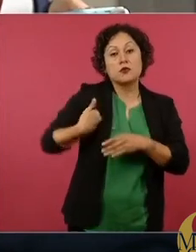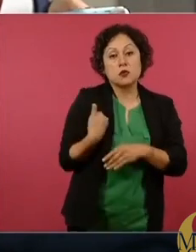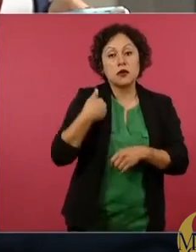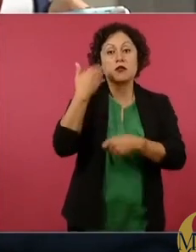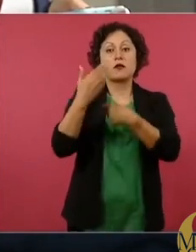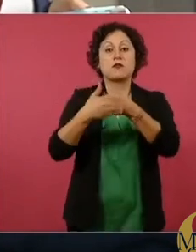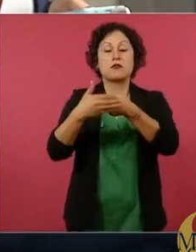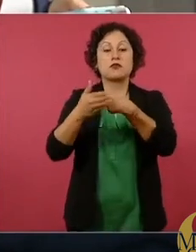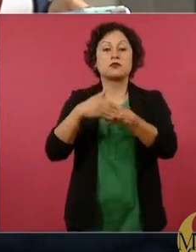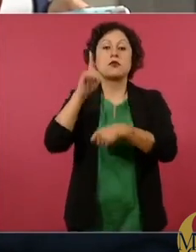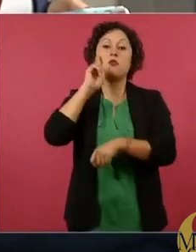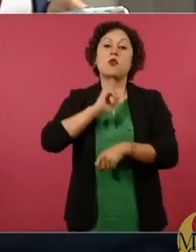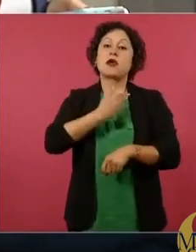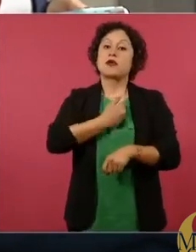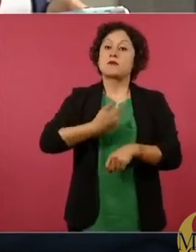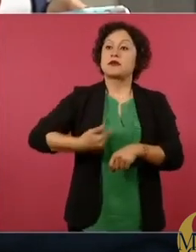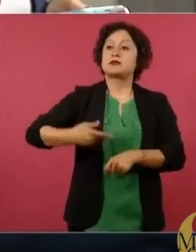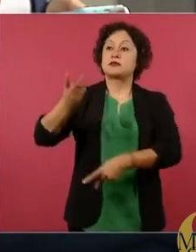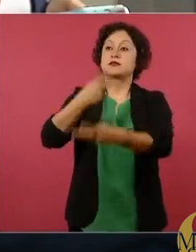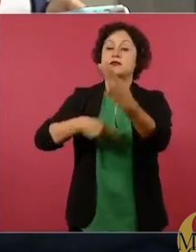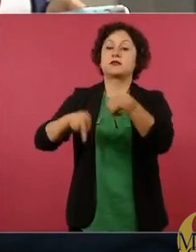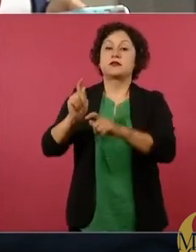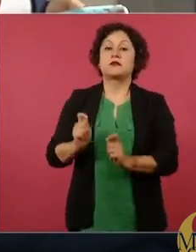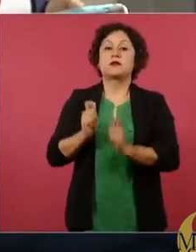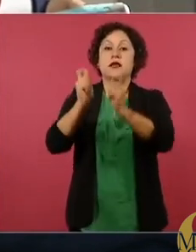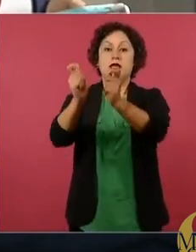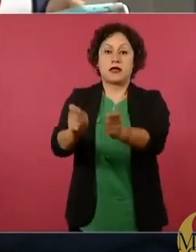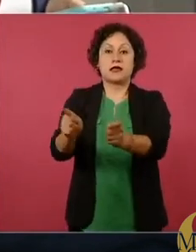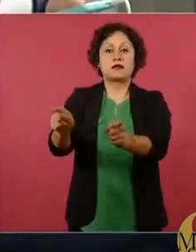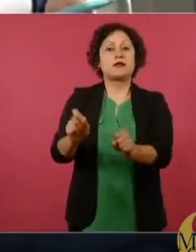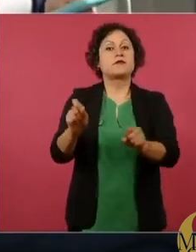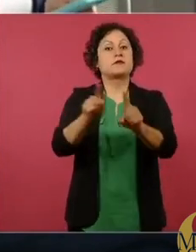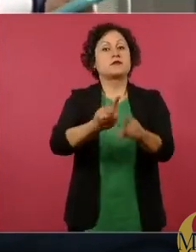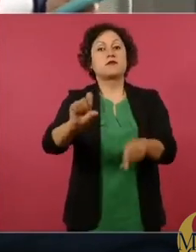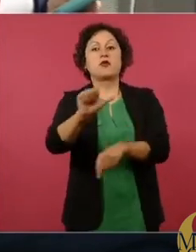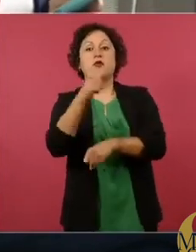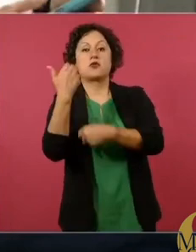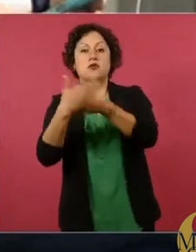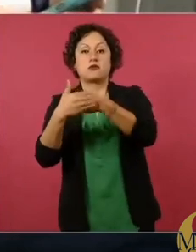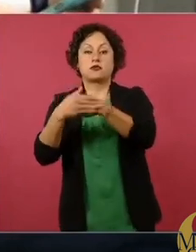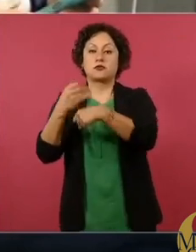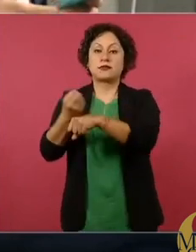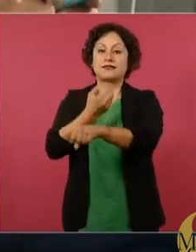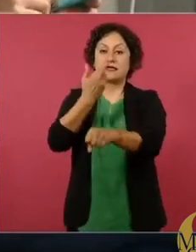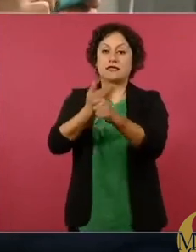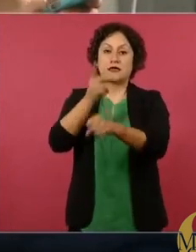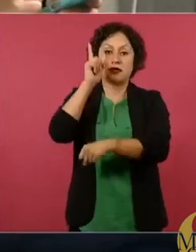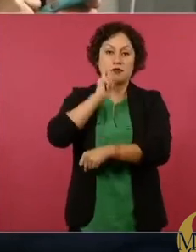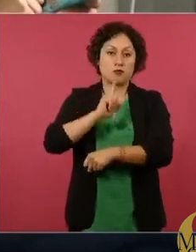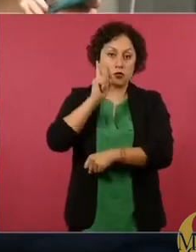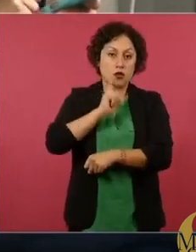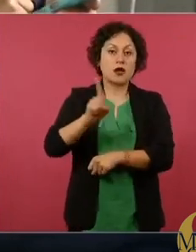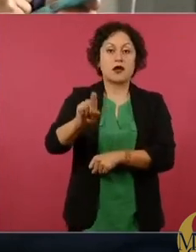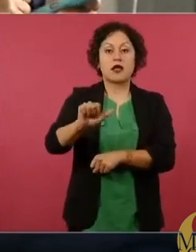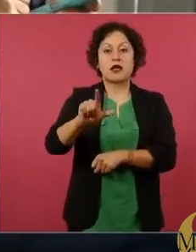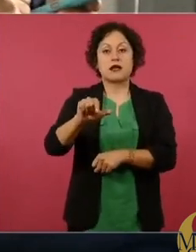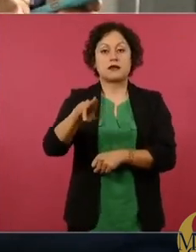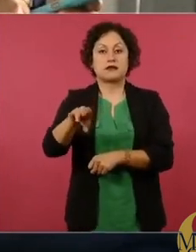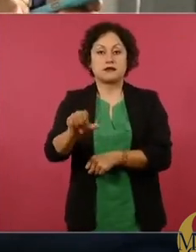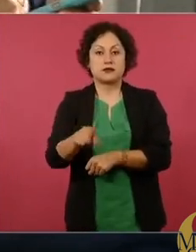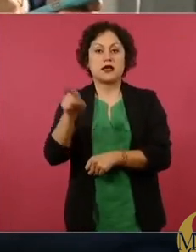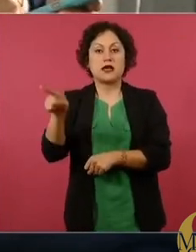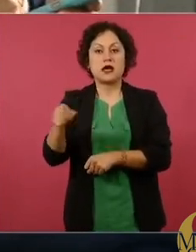Sheinbaum y a la próxima secretaria de Medio Ambiente y Recursos Naturales, Alicia Bárcena, como un aporte desde la sociedad